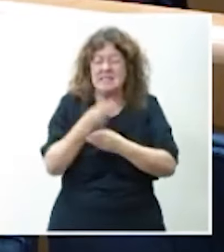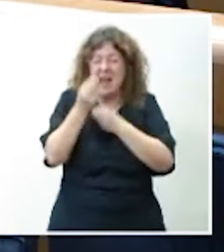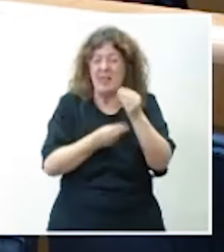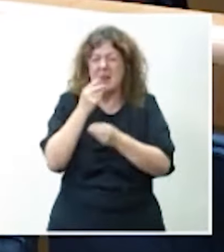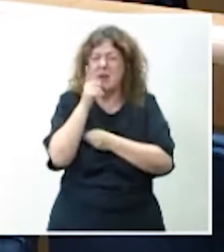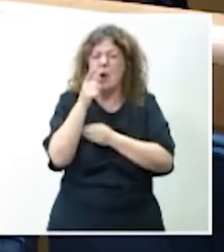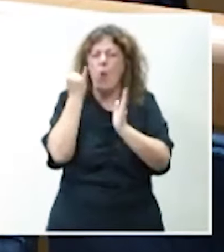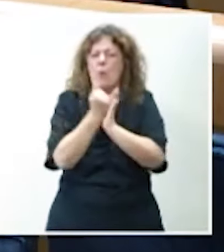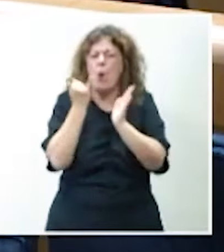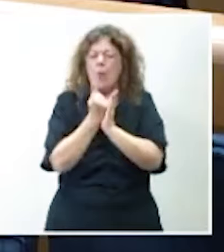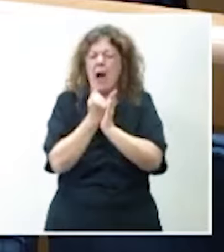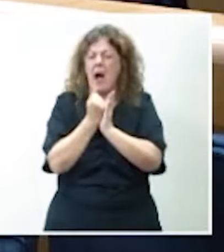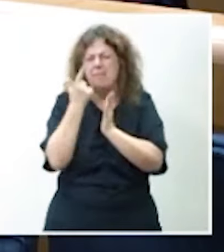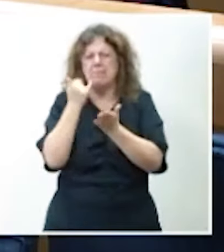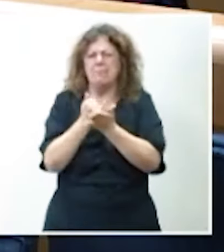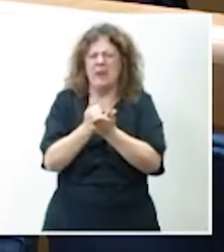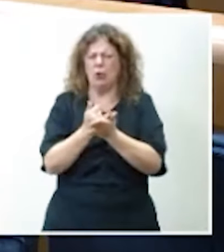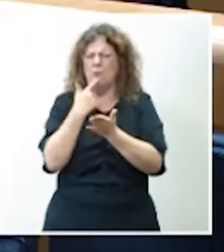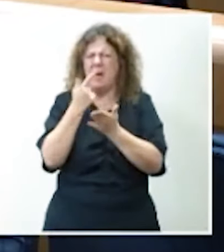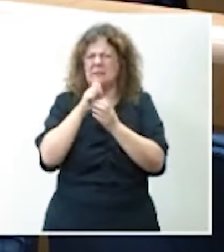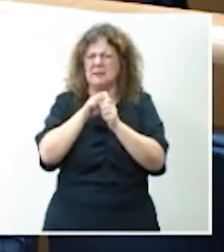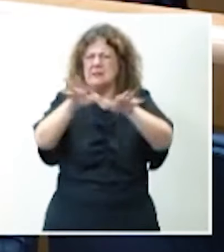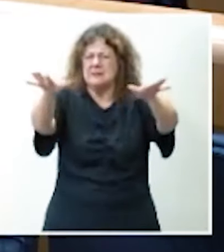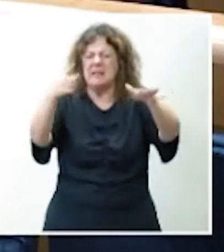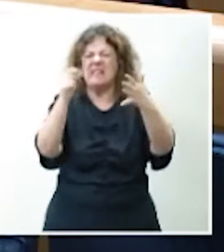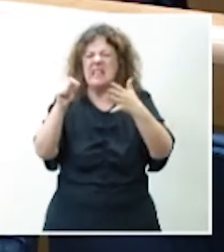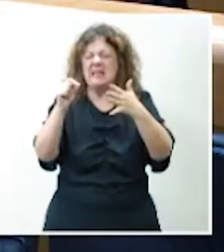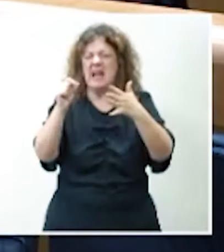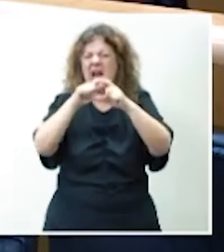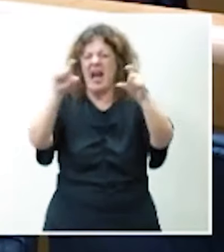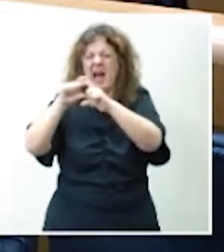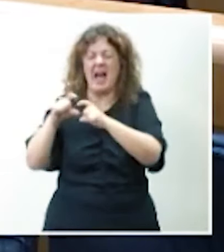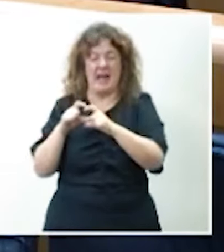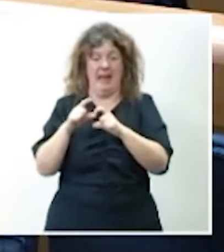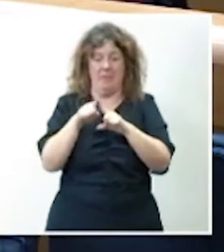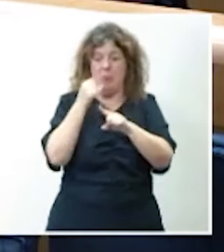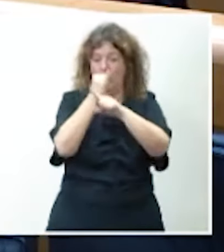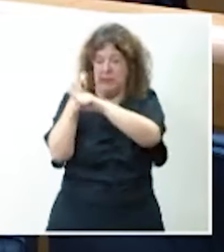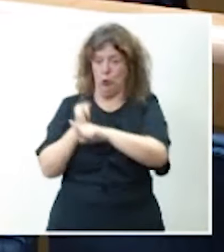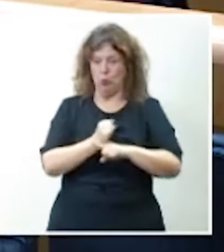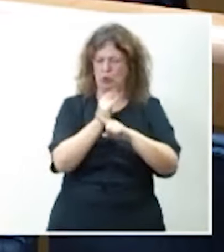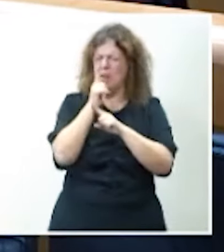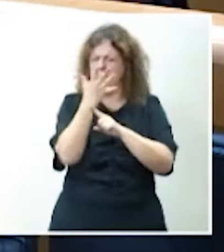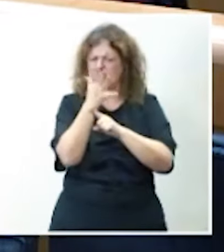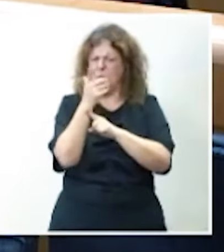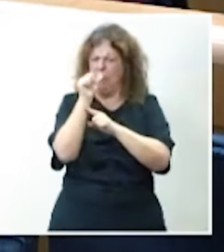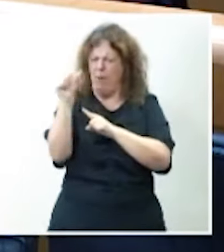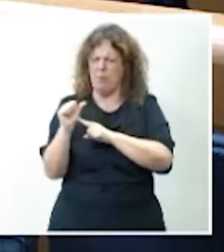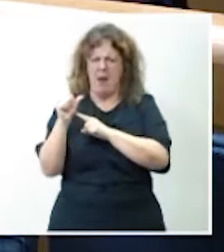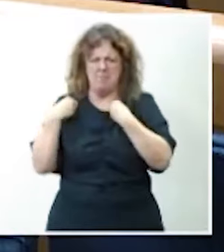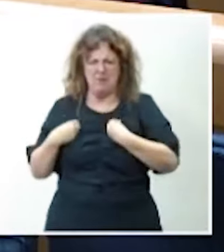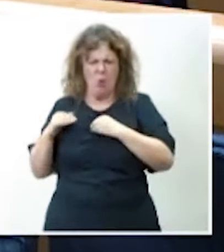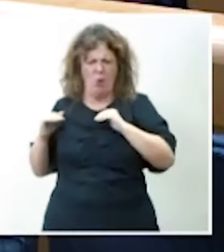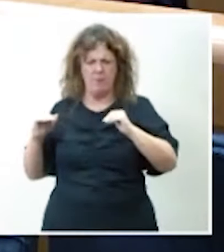una prueba piloto que se desplegó en más de 60 institutos y curiosamente de una manera unilateral las comunidades